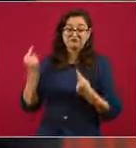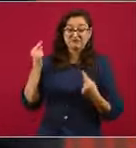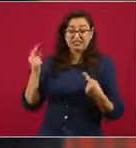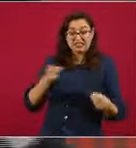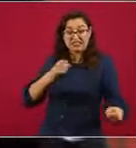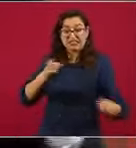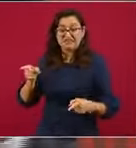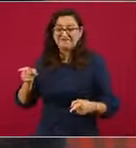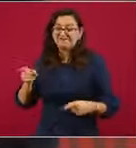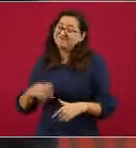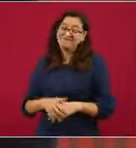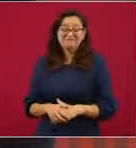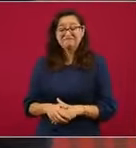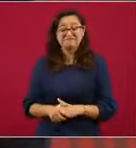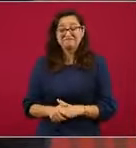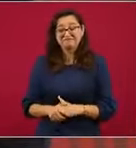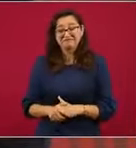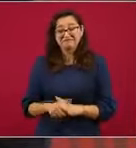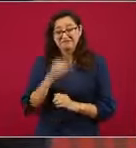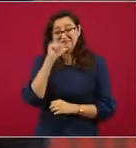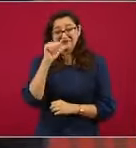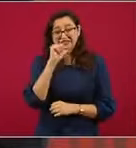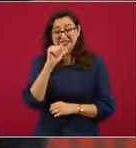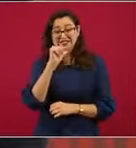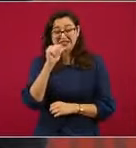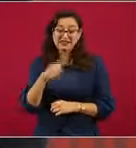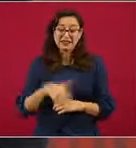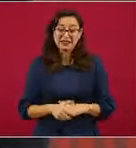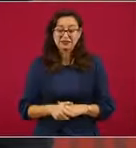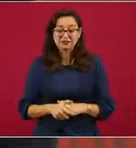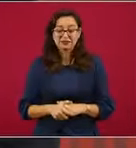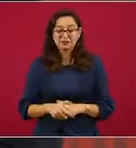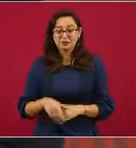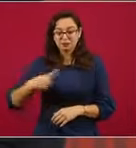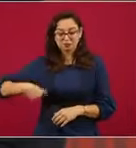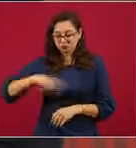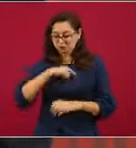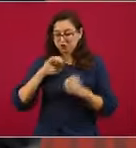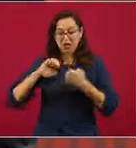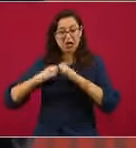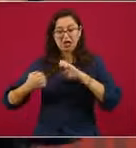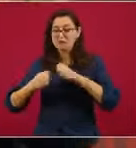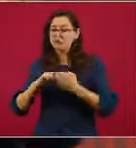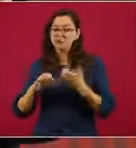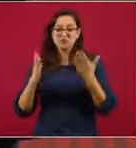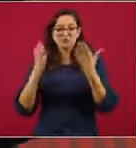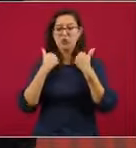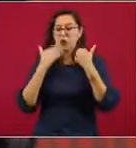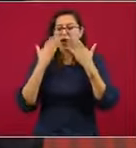ni queremos tenerlos. No odiamos, somos felices.